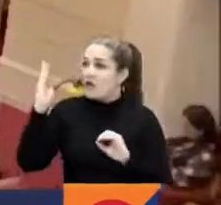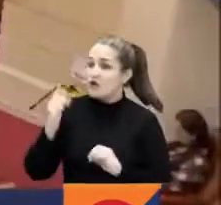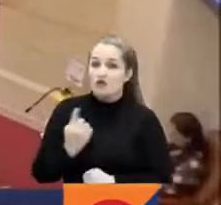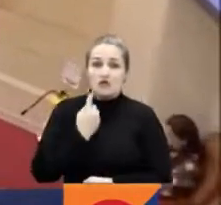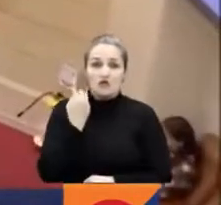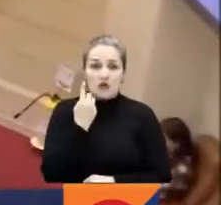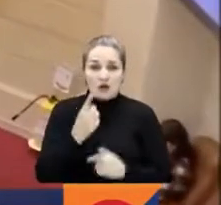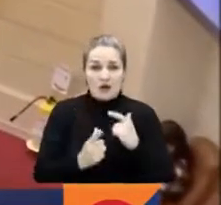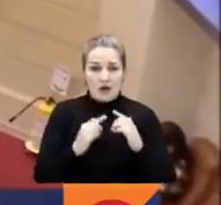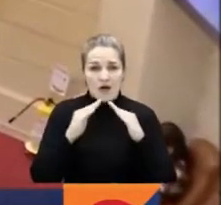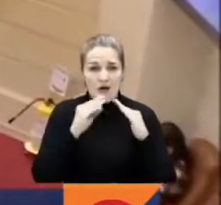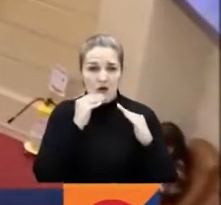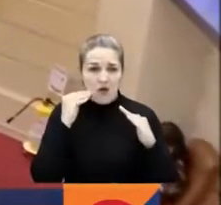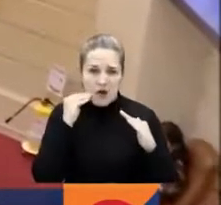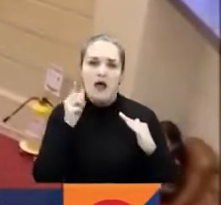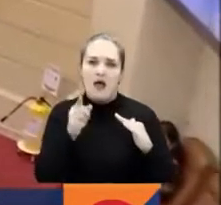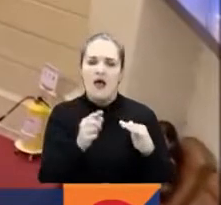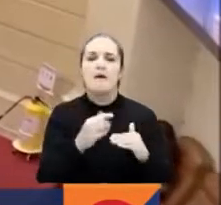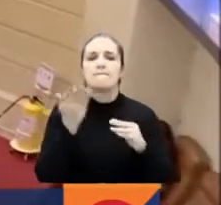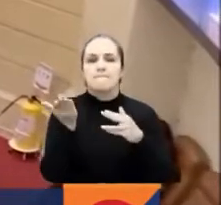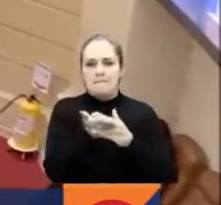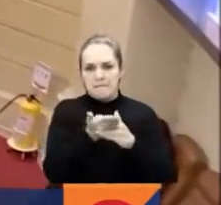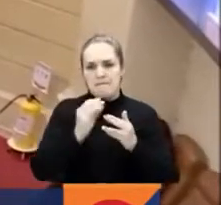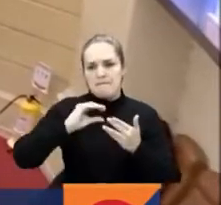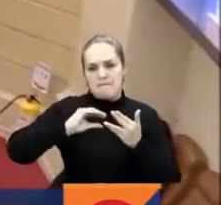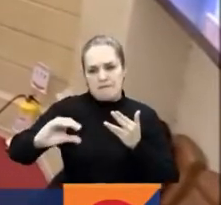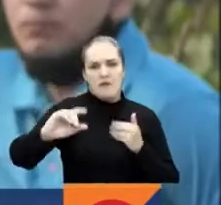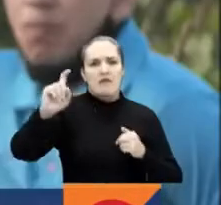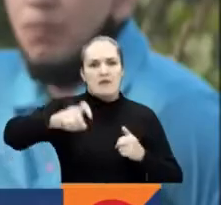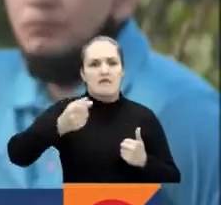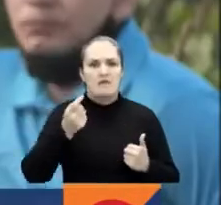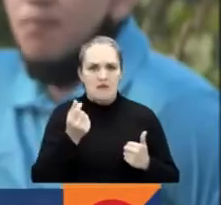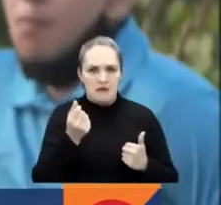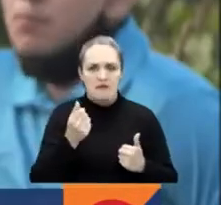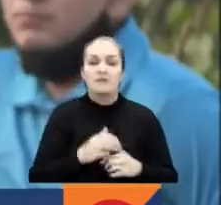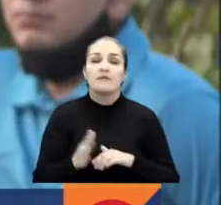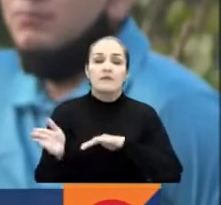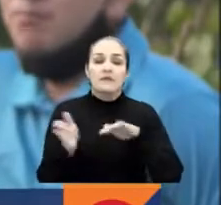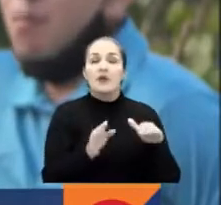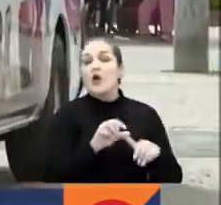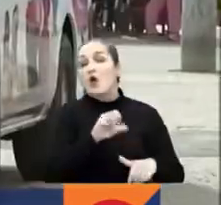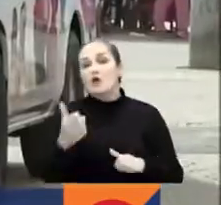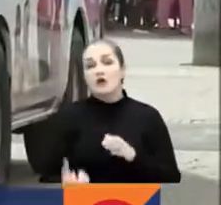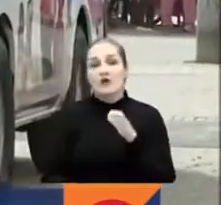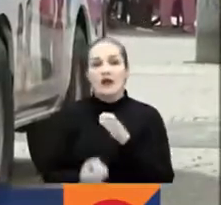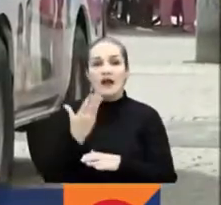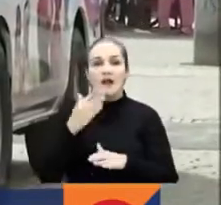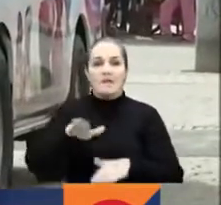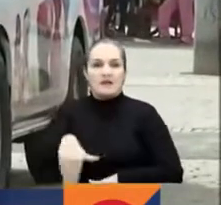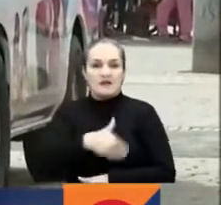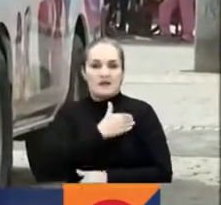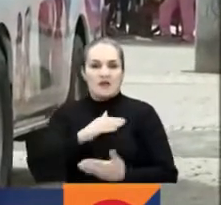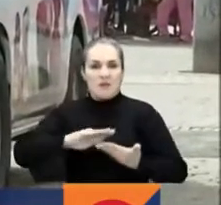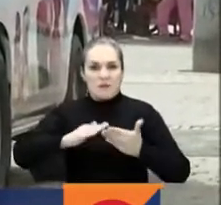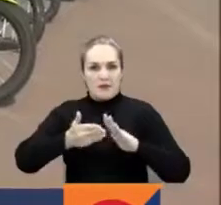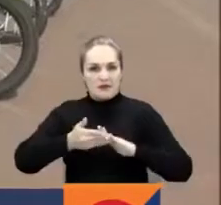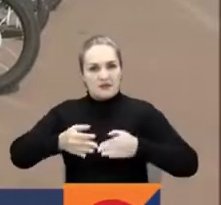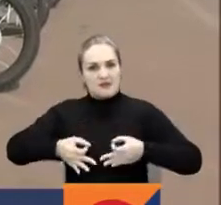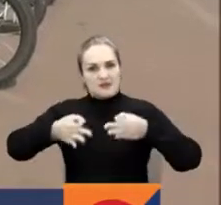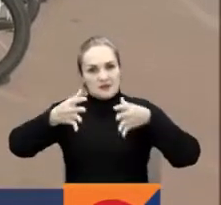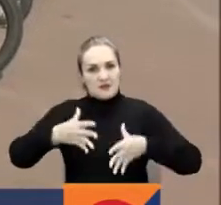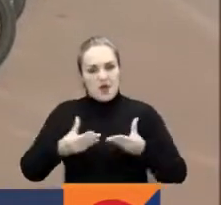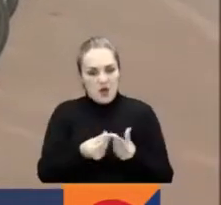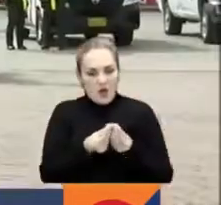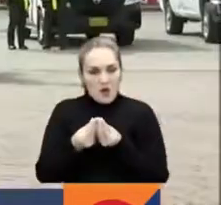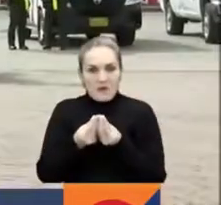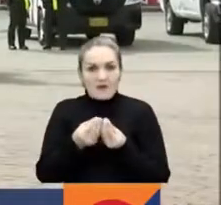El segundo proyecto es la creación del Ministerio de la Paz, la Seguridad y la Convivencia, en el que estará incluida la reforma